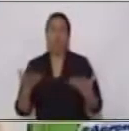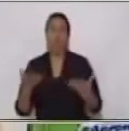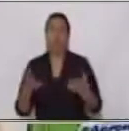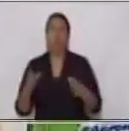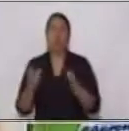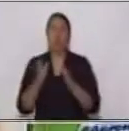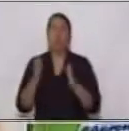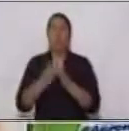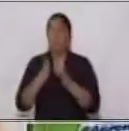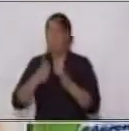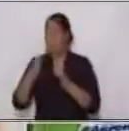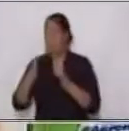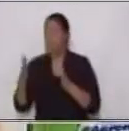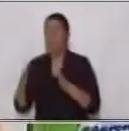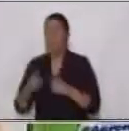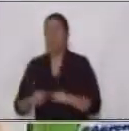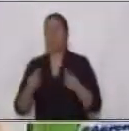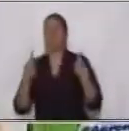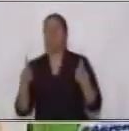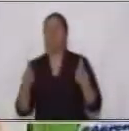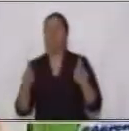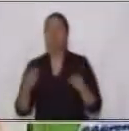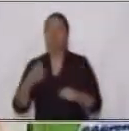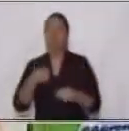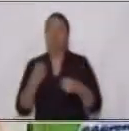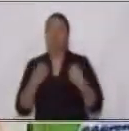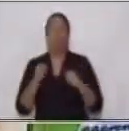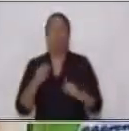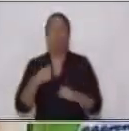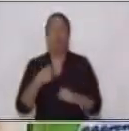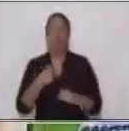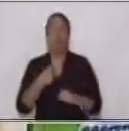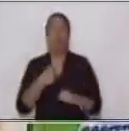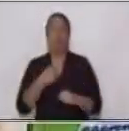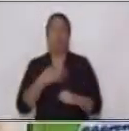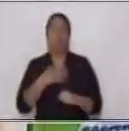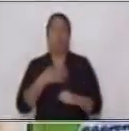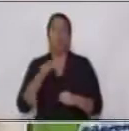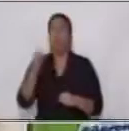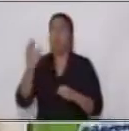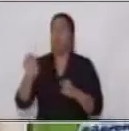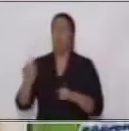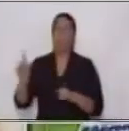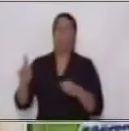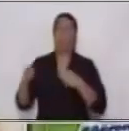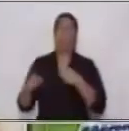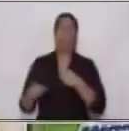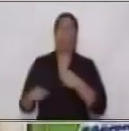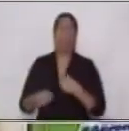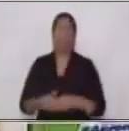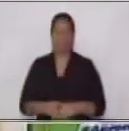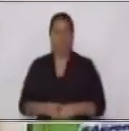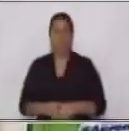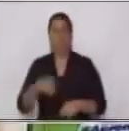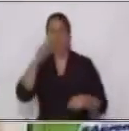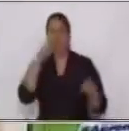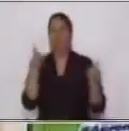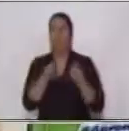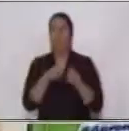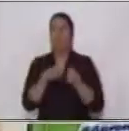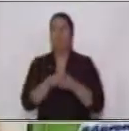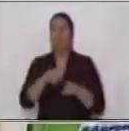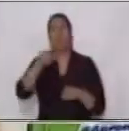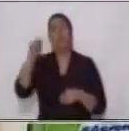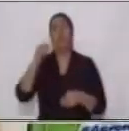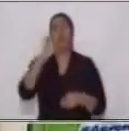estructura diferente sino que la acción la hago directamente yo. Y también el complemento que en este caso sería